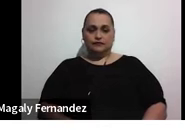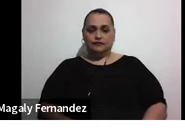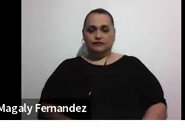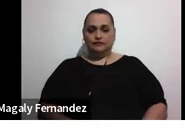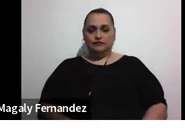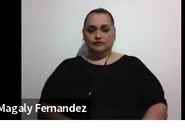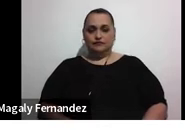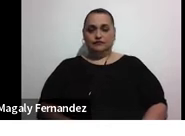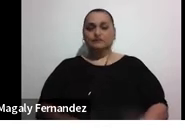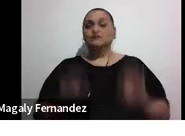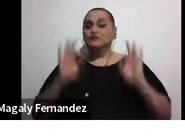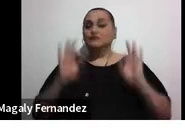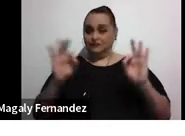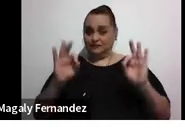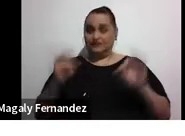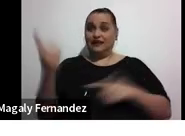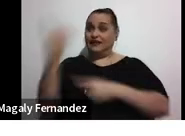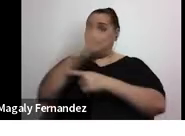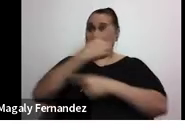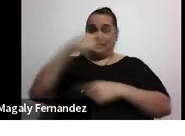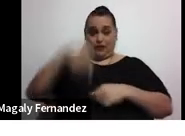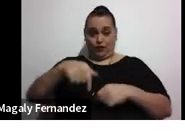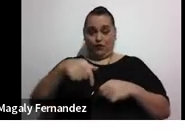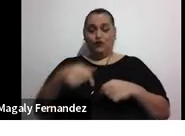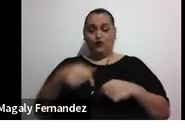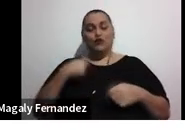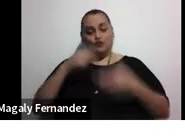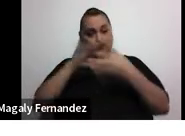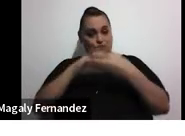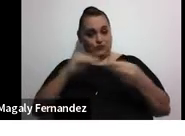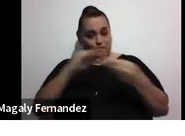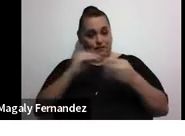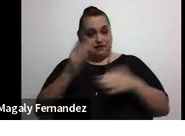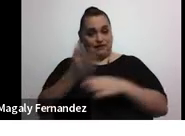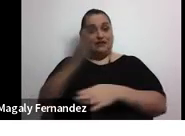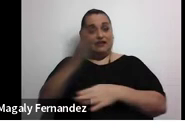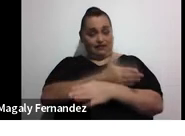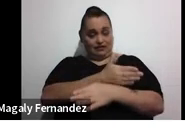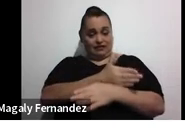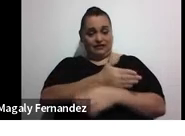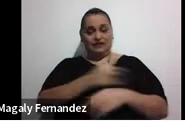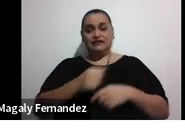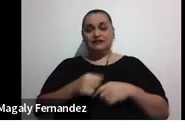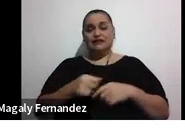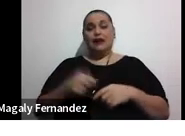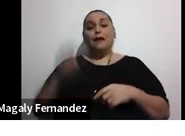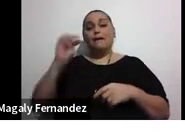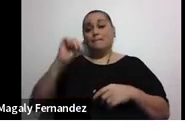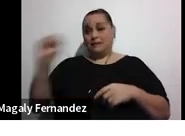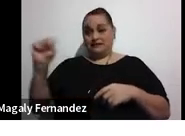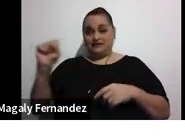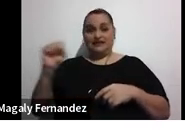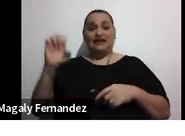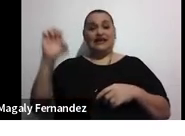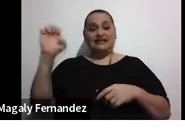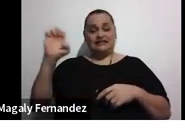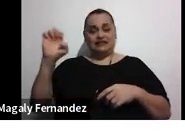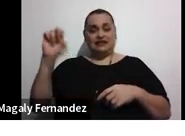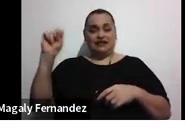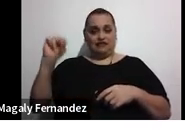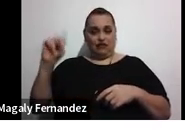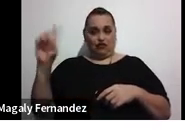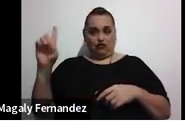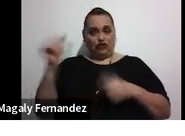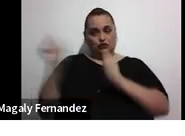Muy bien, el día de hoy, como les comentaba anteriormente, es el máster Esteban Navarro Díaz, quien nos